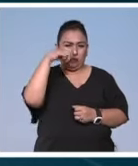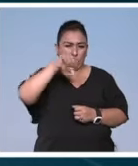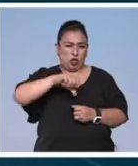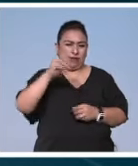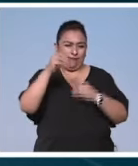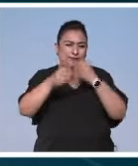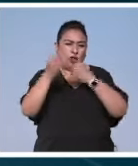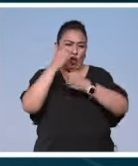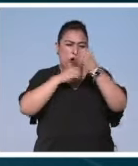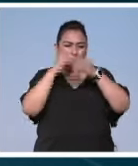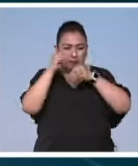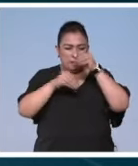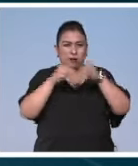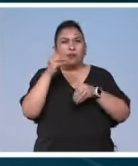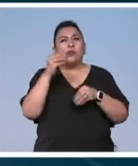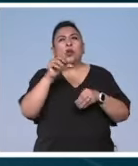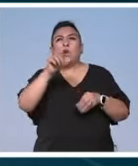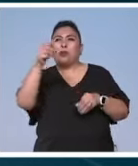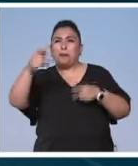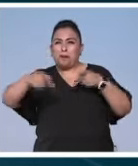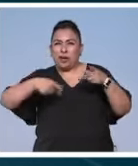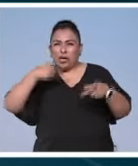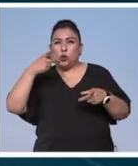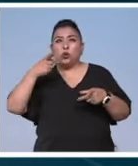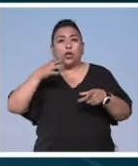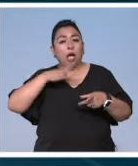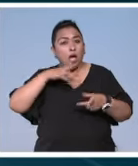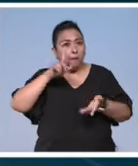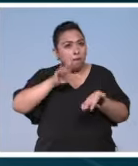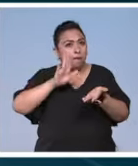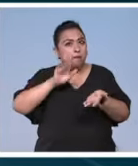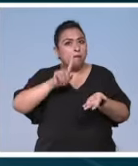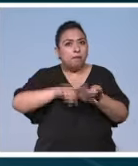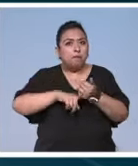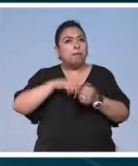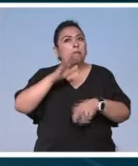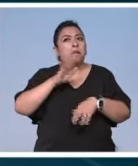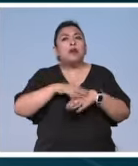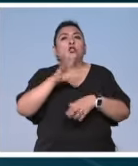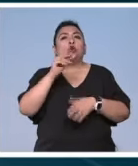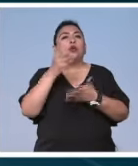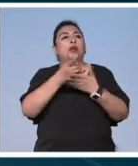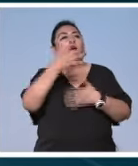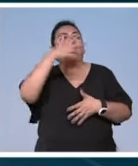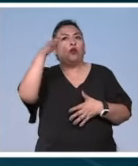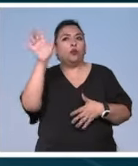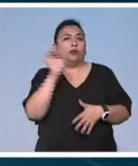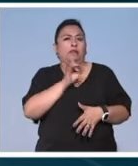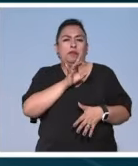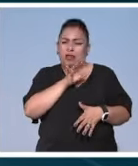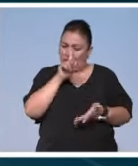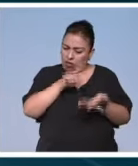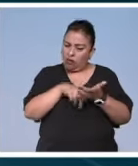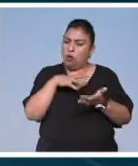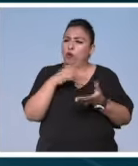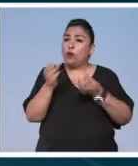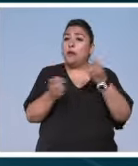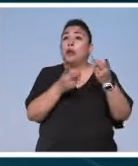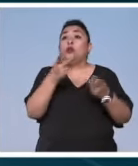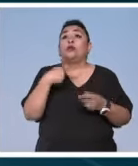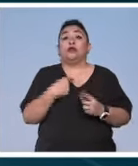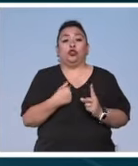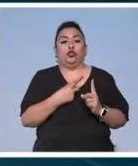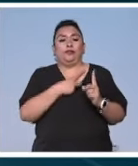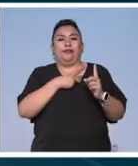este montaje es que hay muchas otras preguntas que se detonan más allá del tema que como adultas nos puede dar miedo. El espectáculo